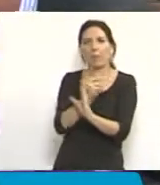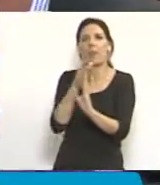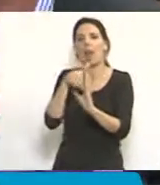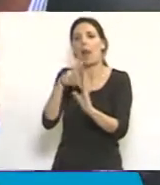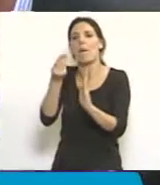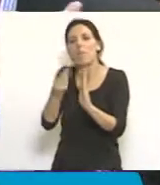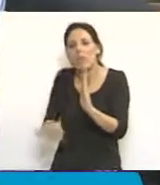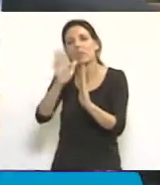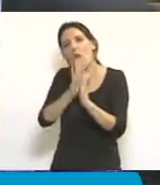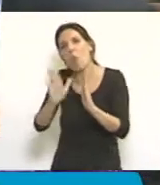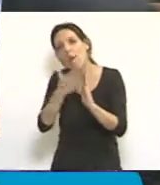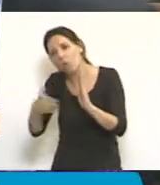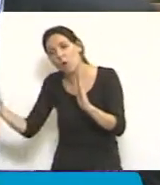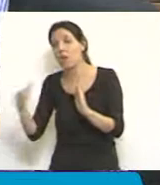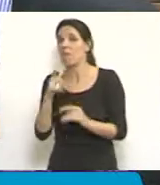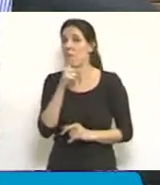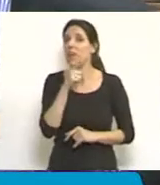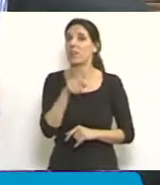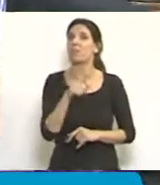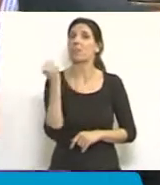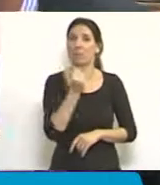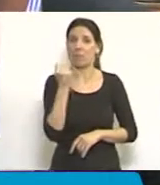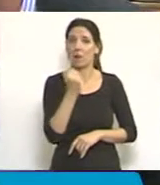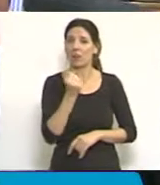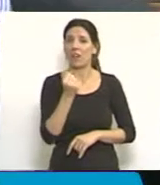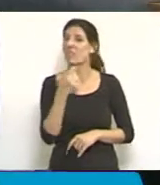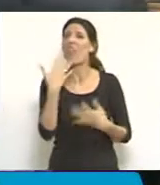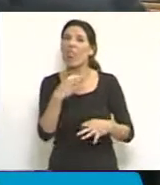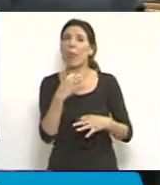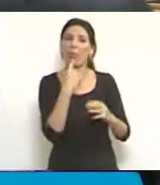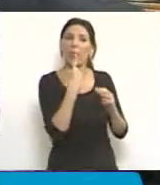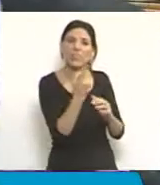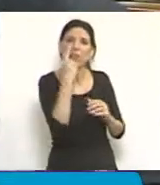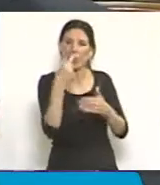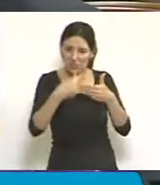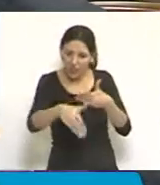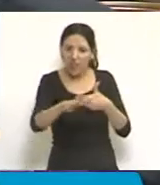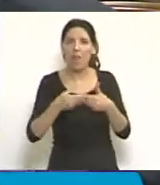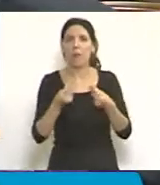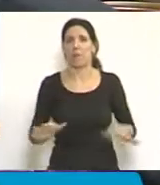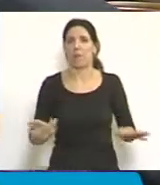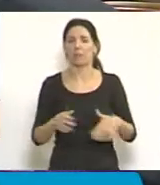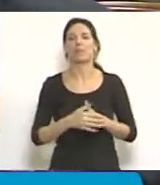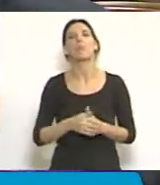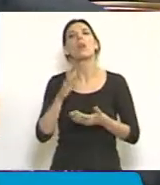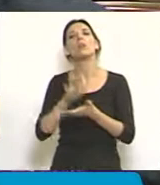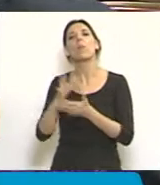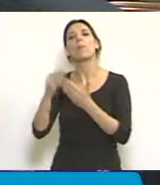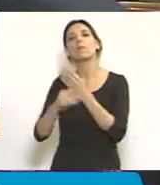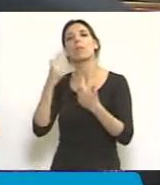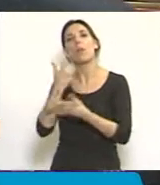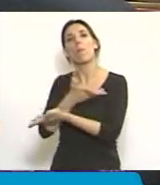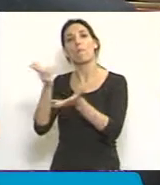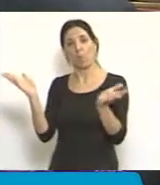nacer. Creemos que ese es un principio que debe estar en los artículos. Yendo a la ley del Ministerio Público Fiscal,